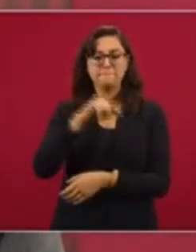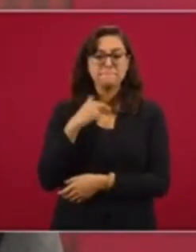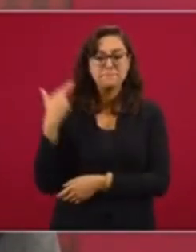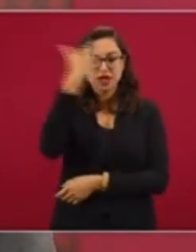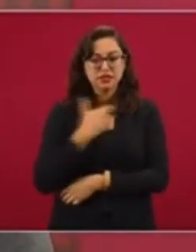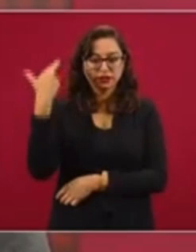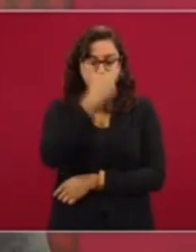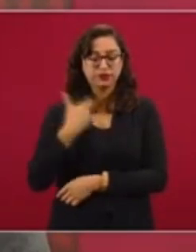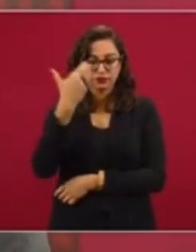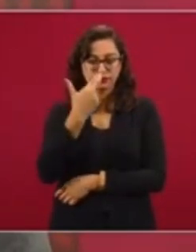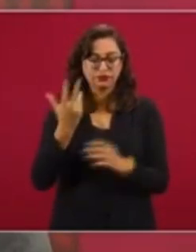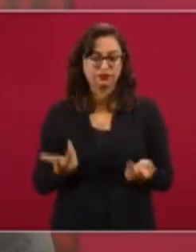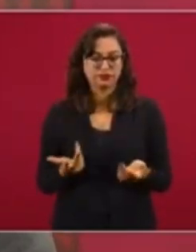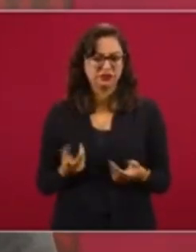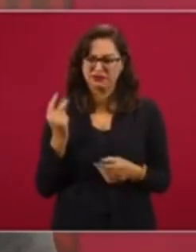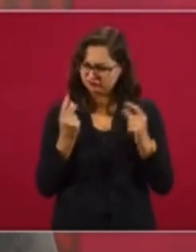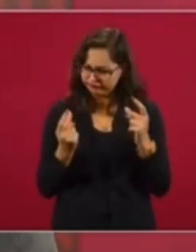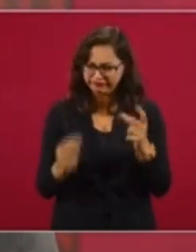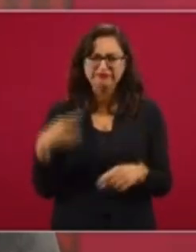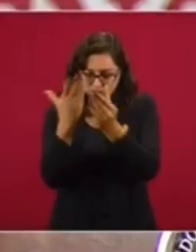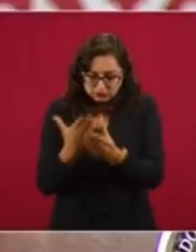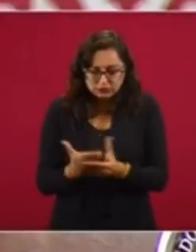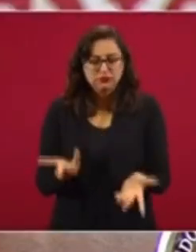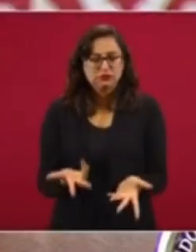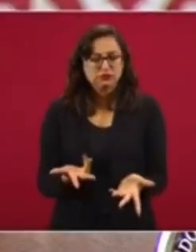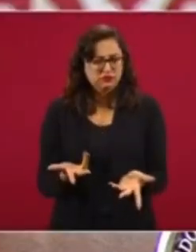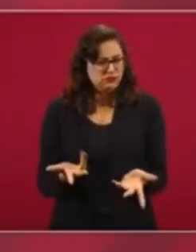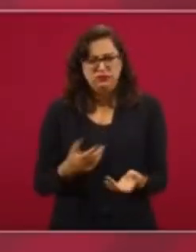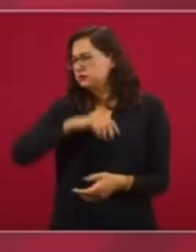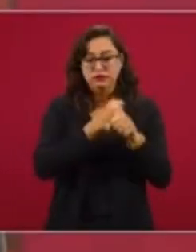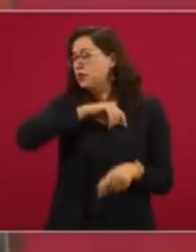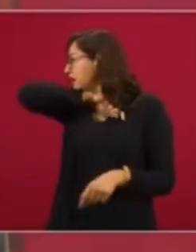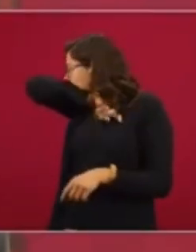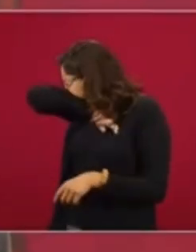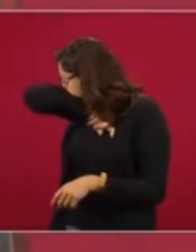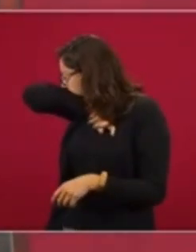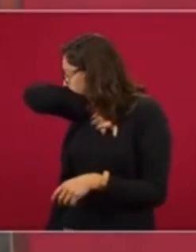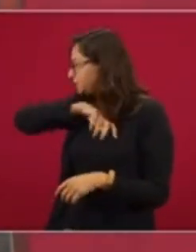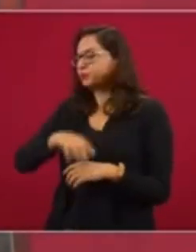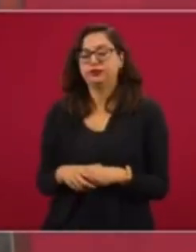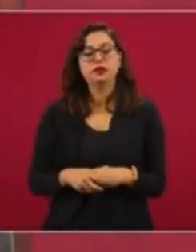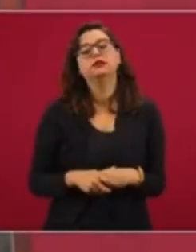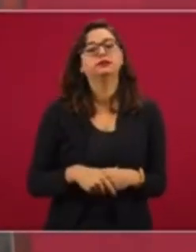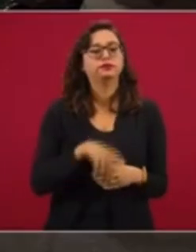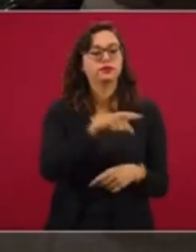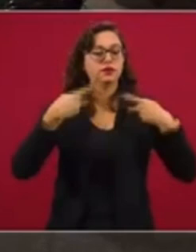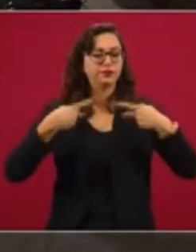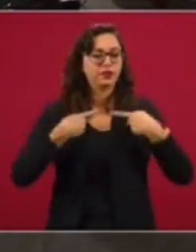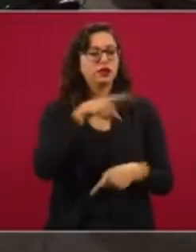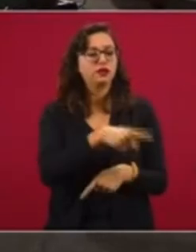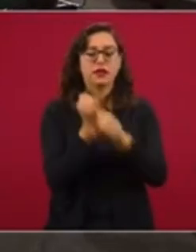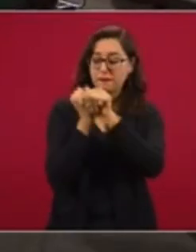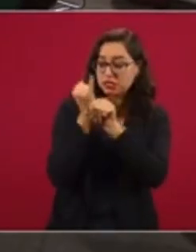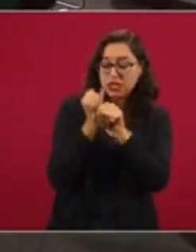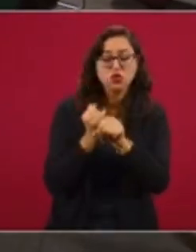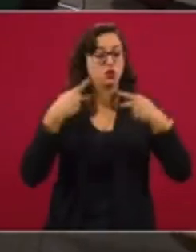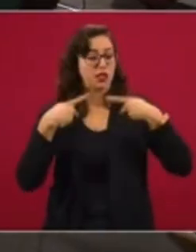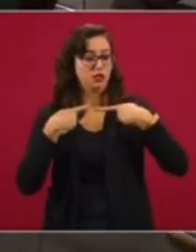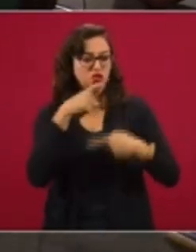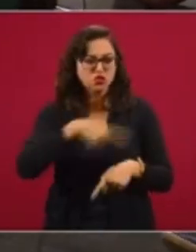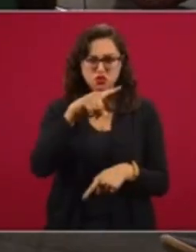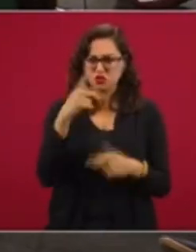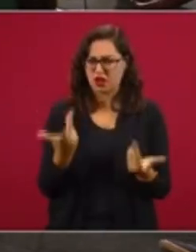hacer la evaluación lo más pronto posible. No un investigador, no es un agente responsable, no es un agente mayor,